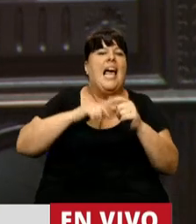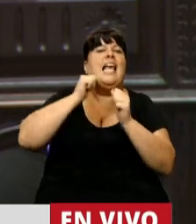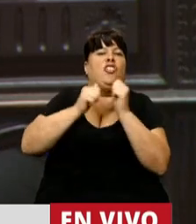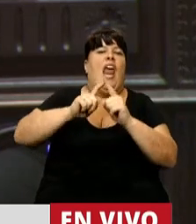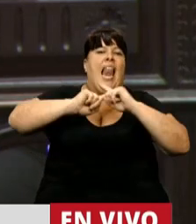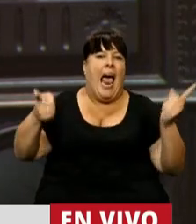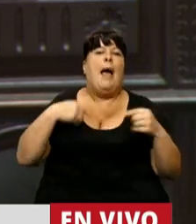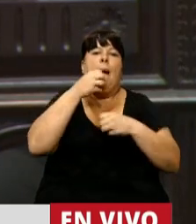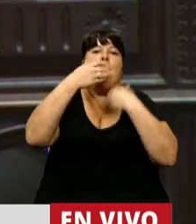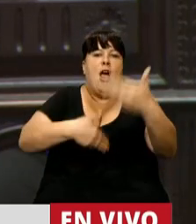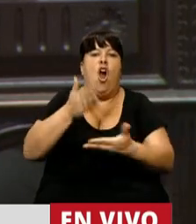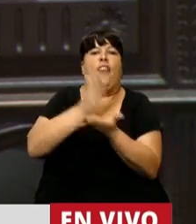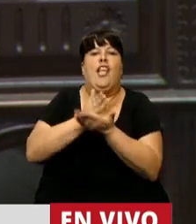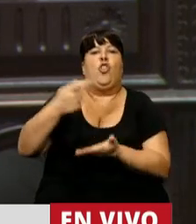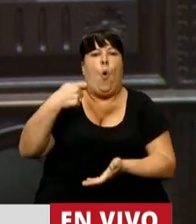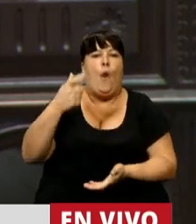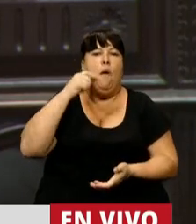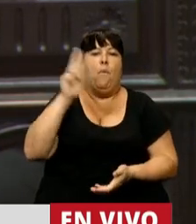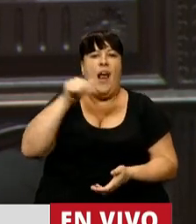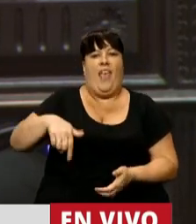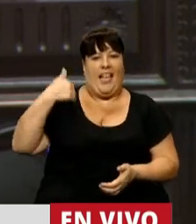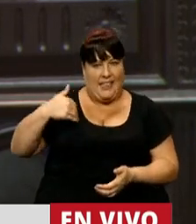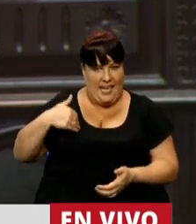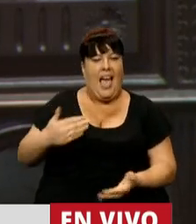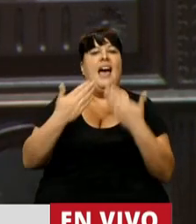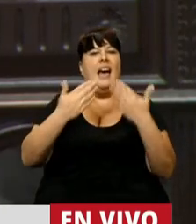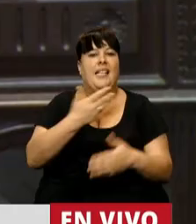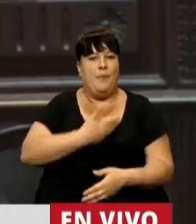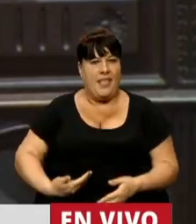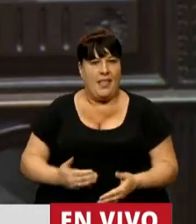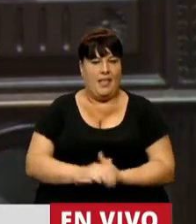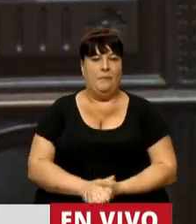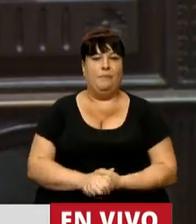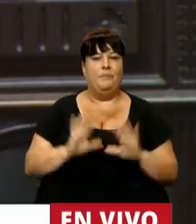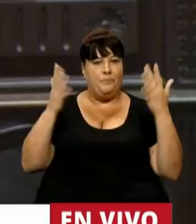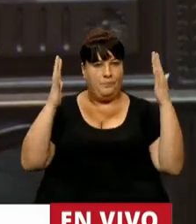larga historia de recuperación de los derechos de los jubilados y las jubiladas en Argentina. Gracias, Presidente.